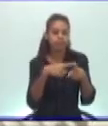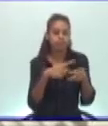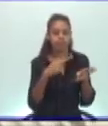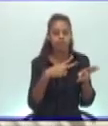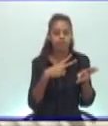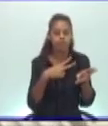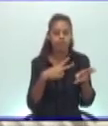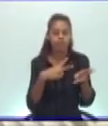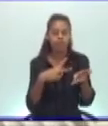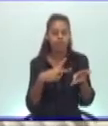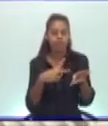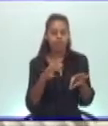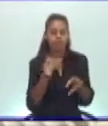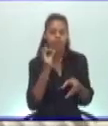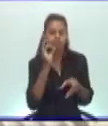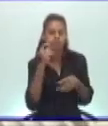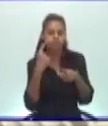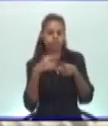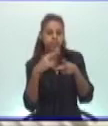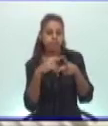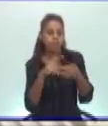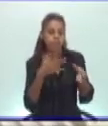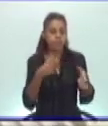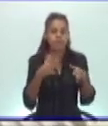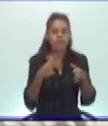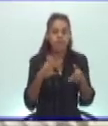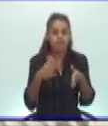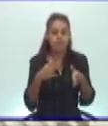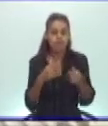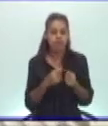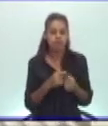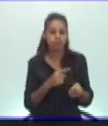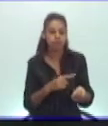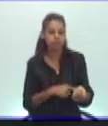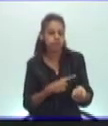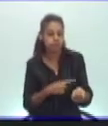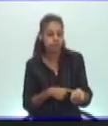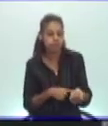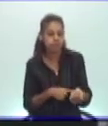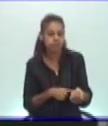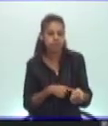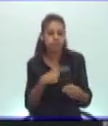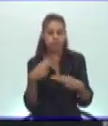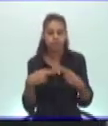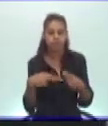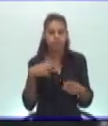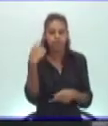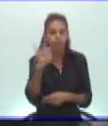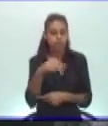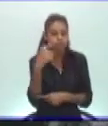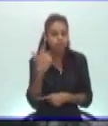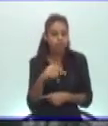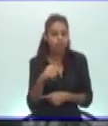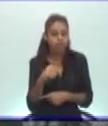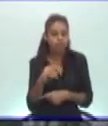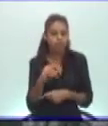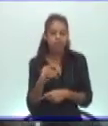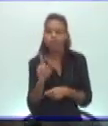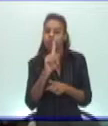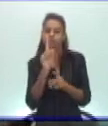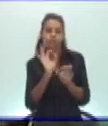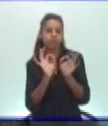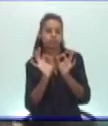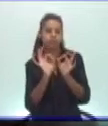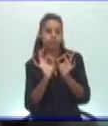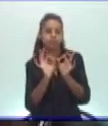viene el enfriamiento y viene el temor porque sabe que las drogas llevan a violencia, llevan a descuidos en todos los